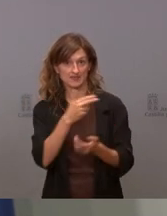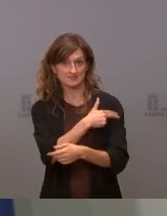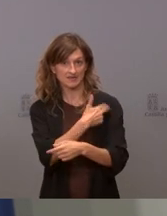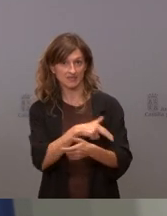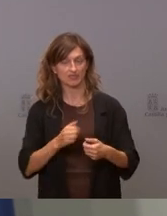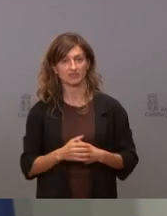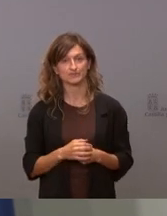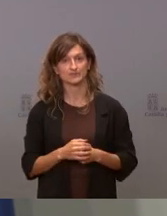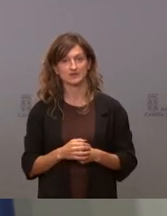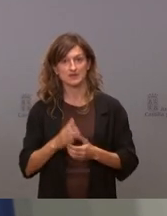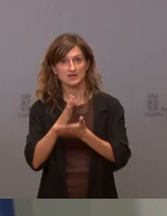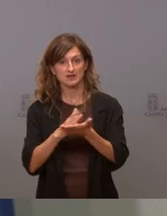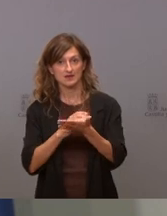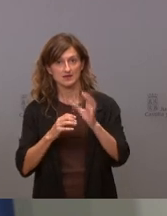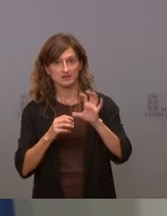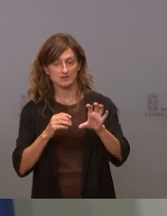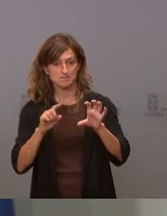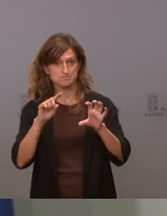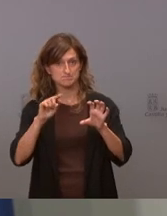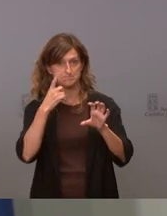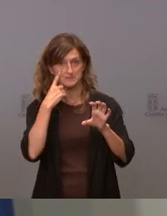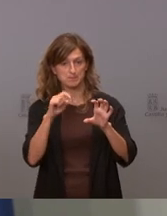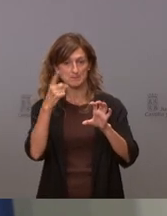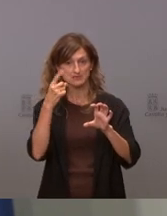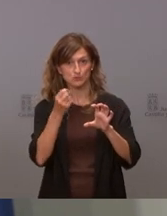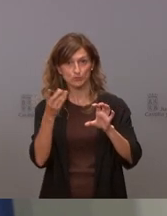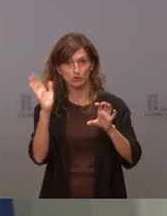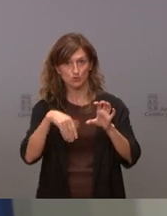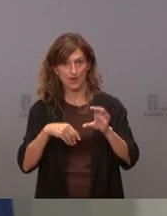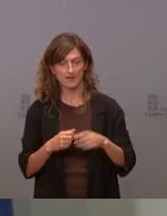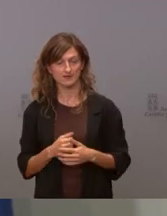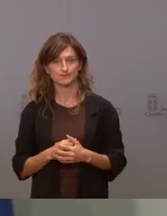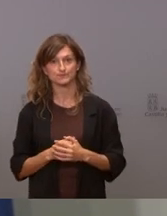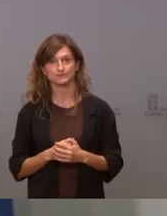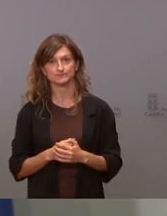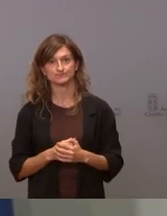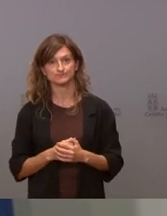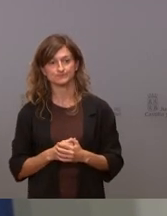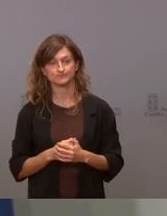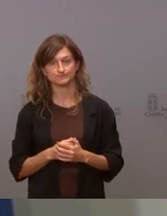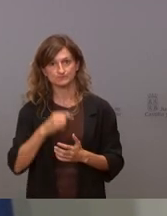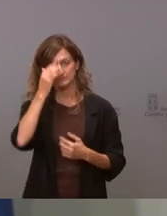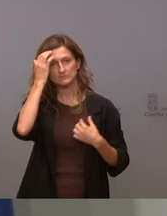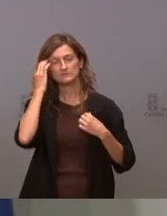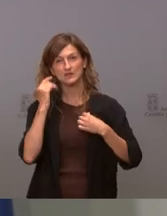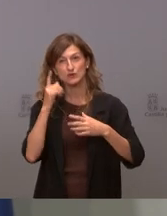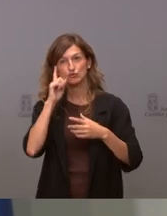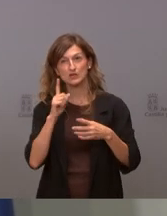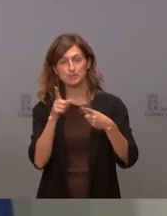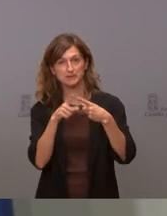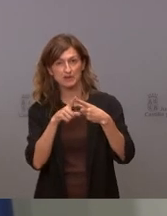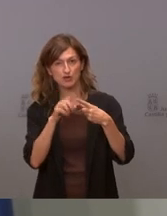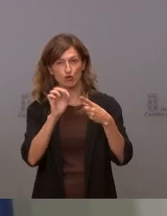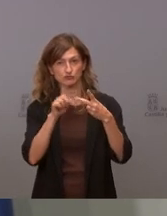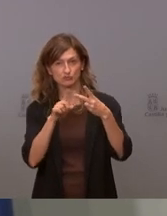Somos una de las comunidades, yo creo que en este momento la que más, pero no tengo los números aquí, por eso luego estaremos, si no somos los primeros, segundos,